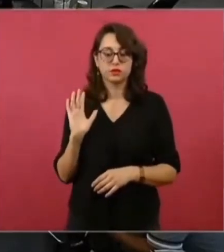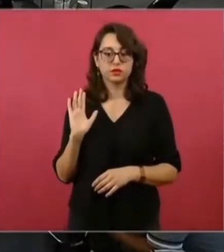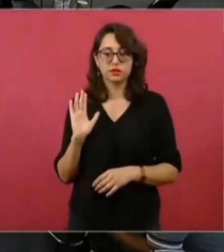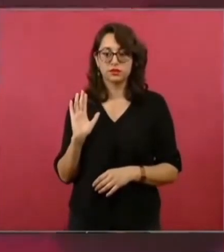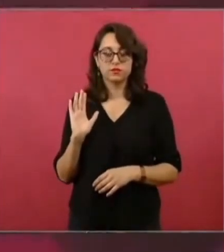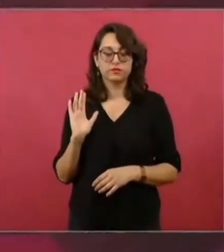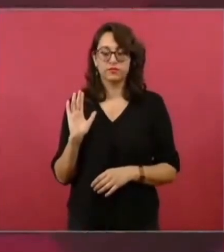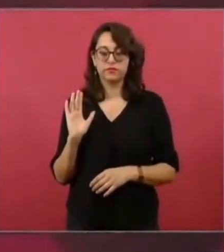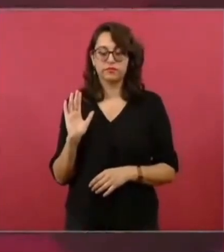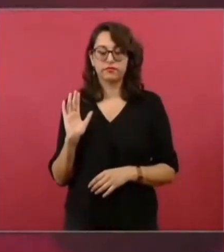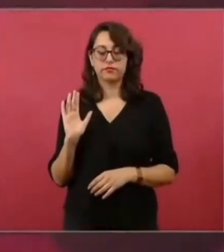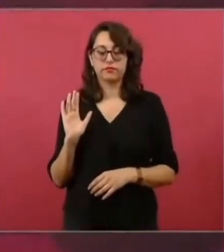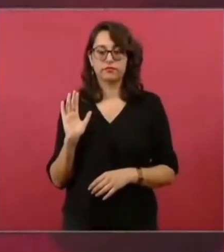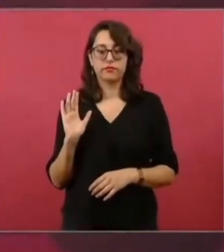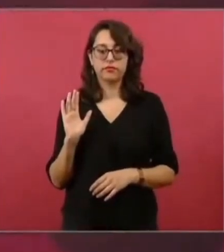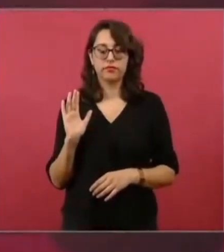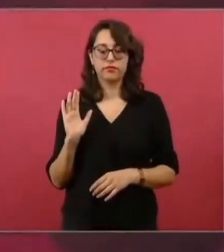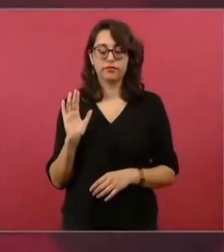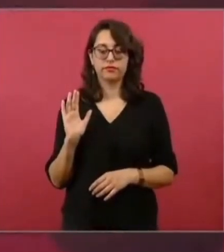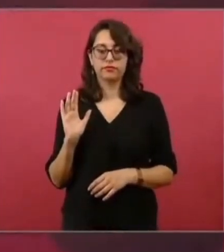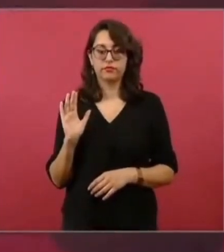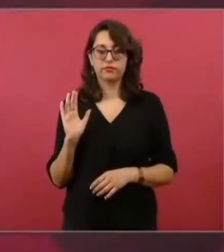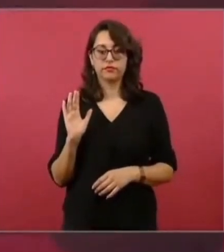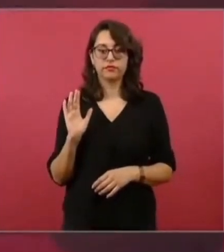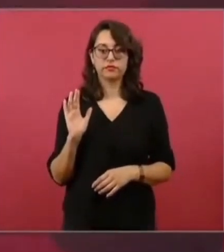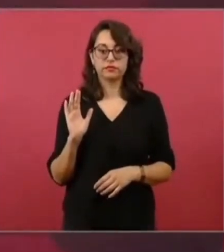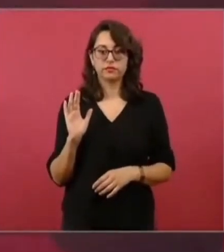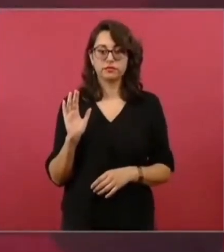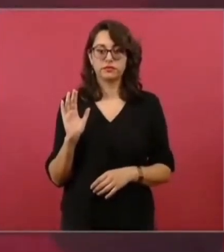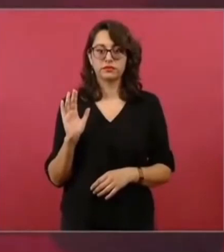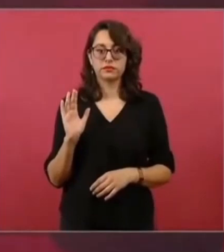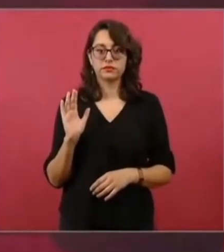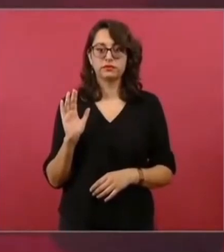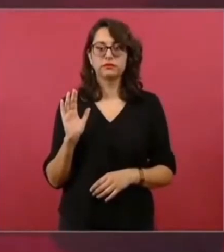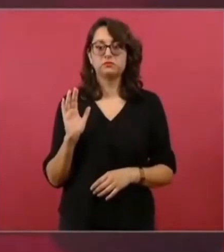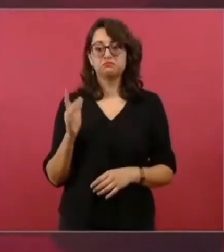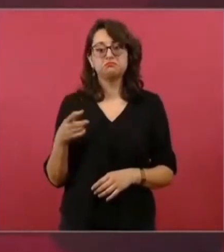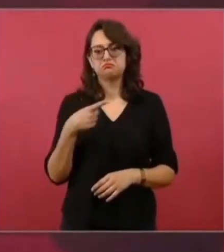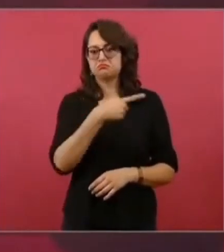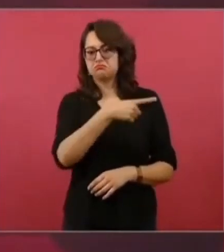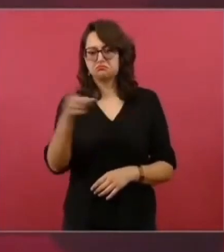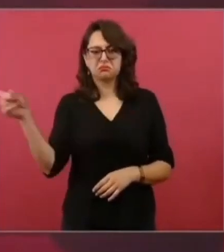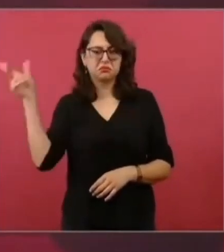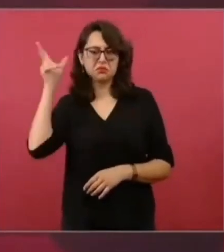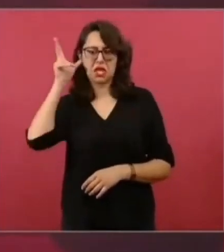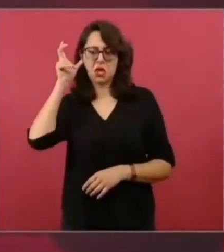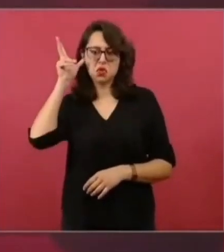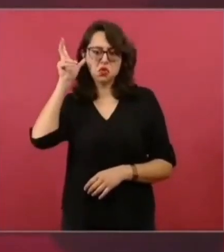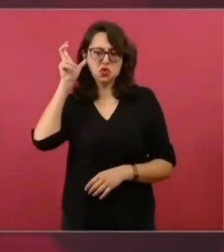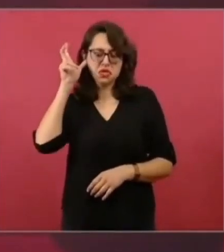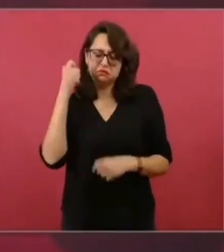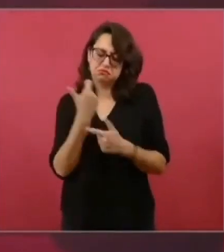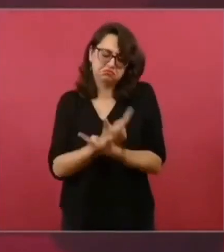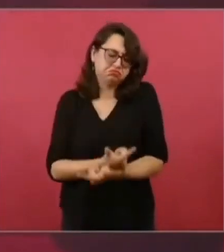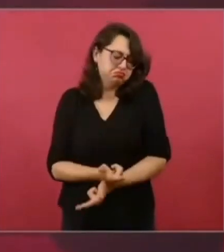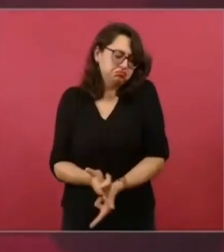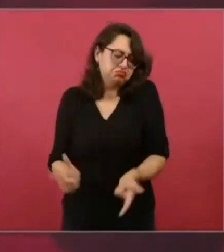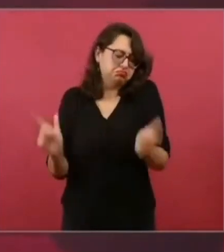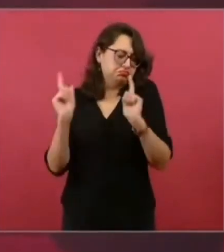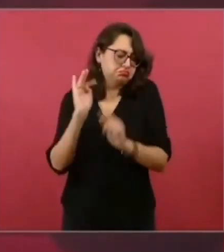son libres. Nosotros nunca vamos a censurar.